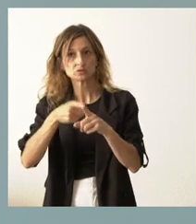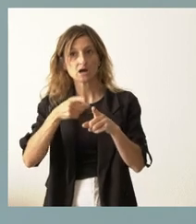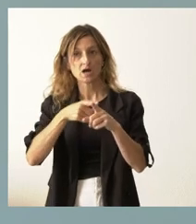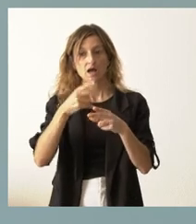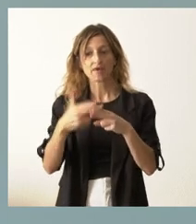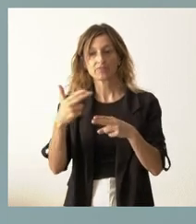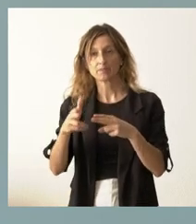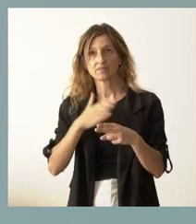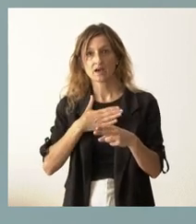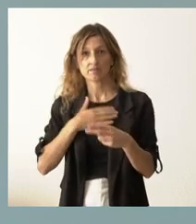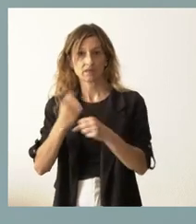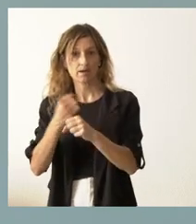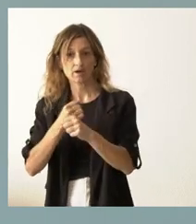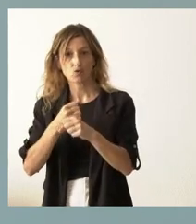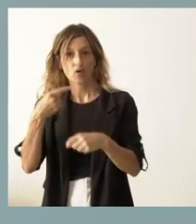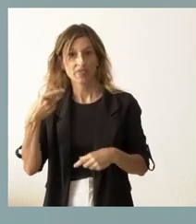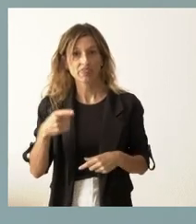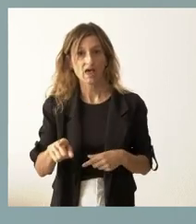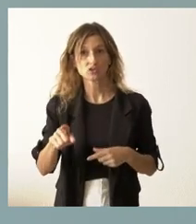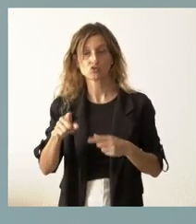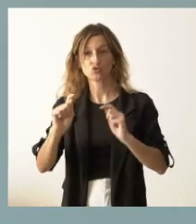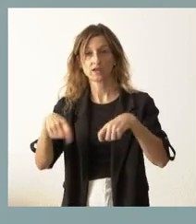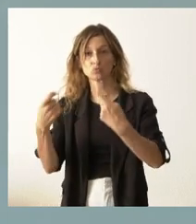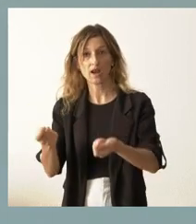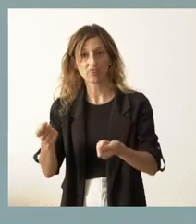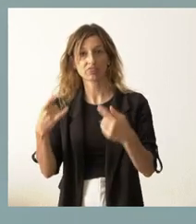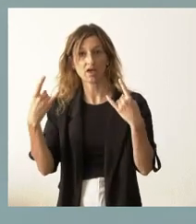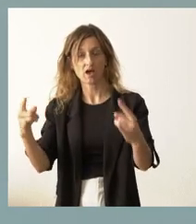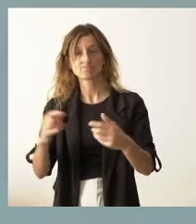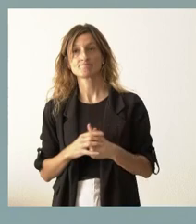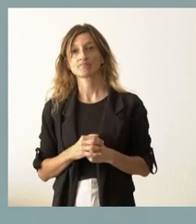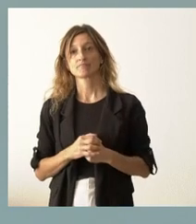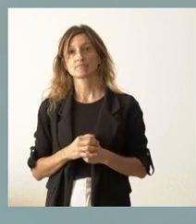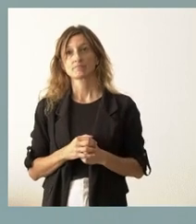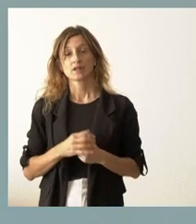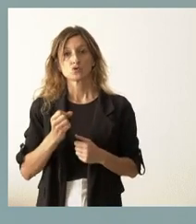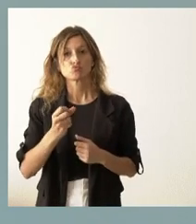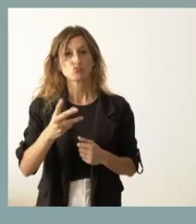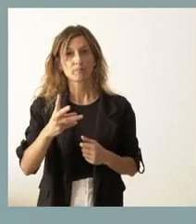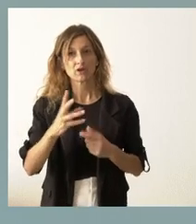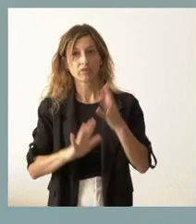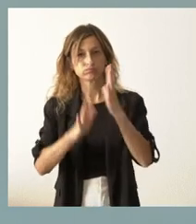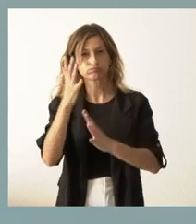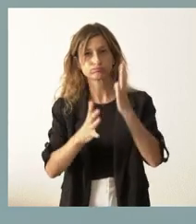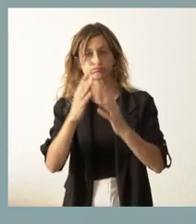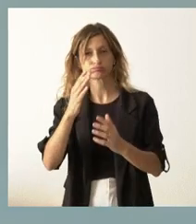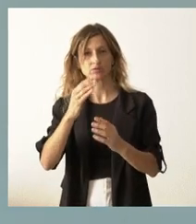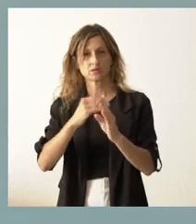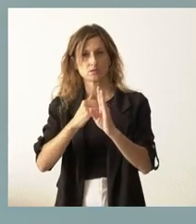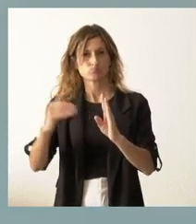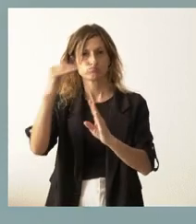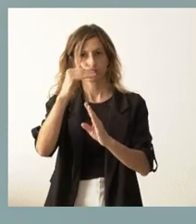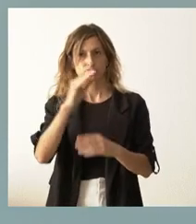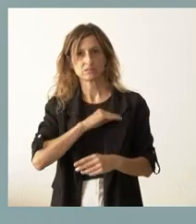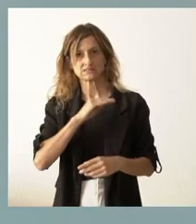actividad humana que ha causado un daño a la naturaleza. Son claramente un número de incendios muy elevado y la verdad es que